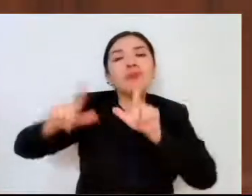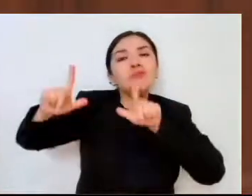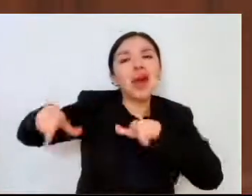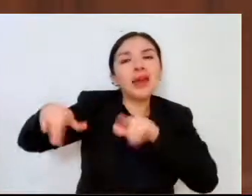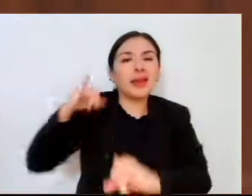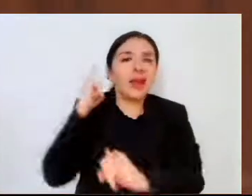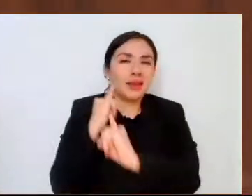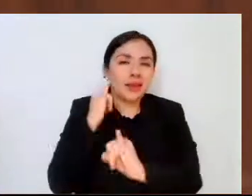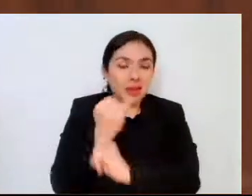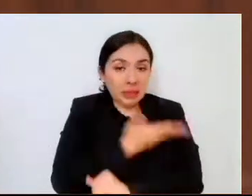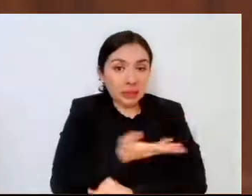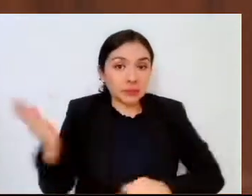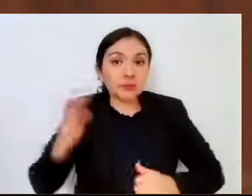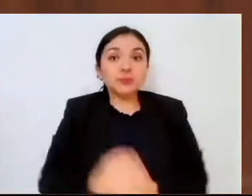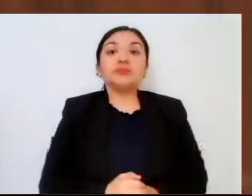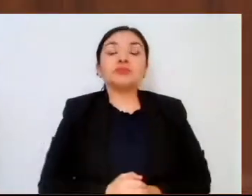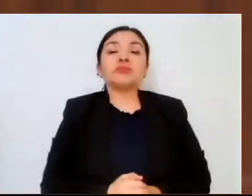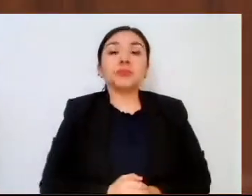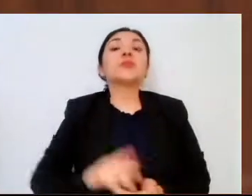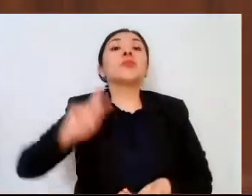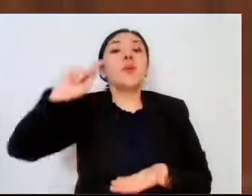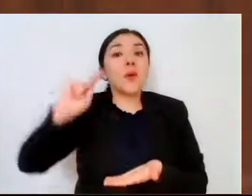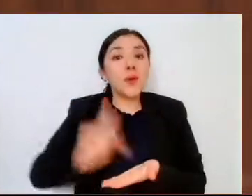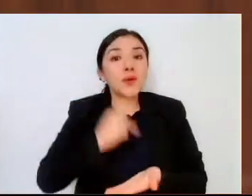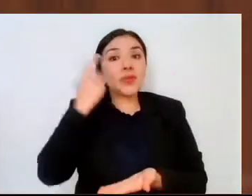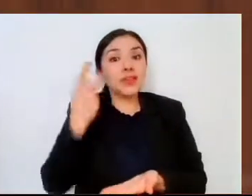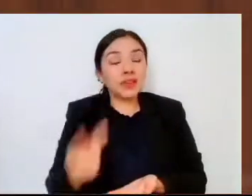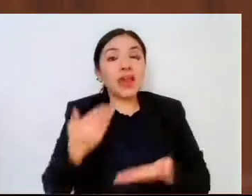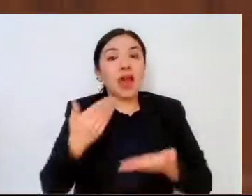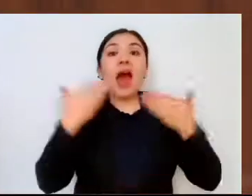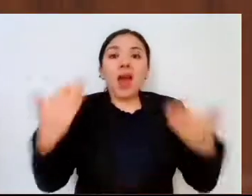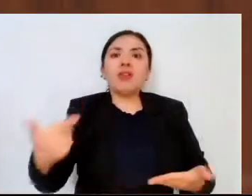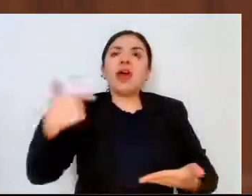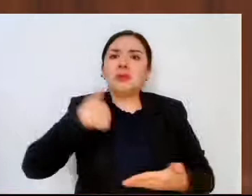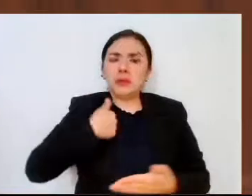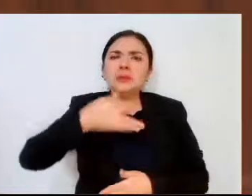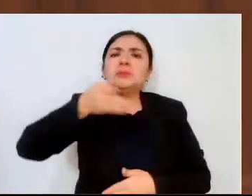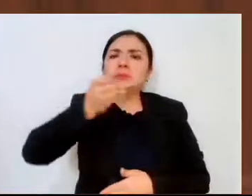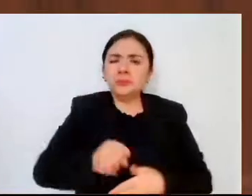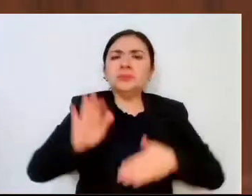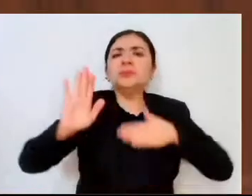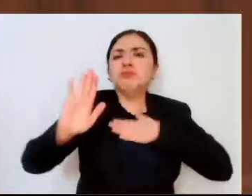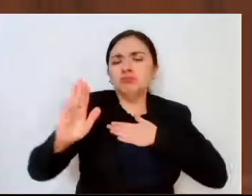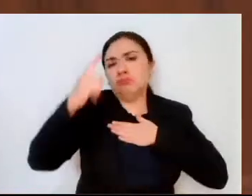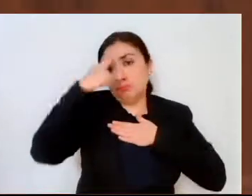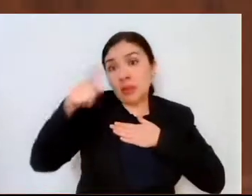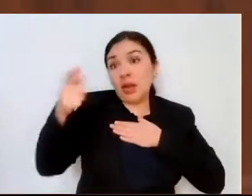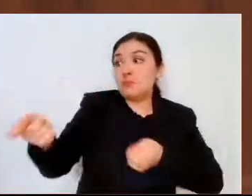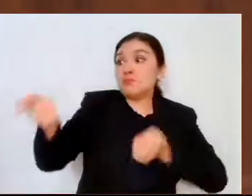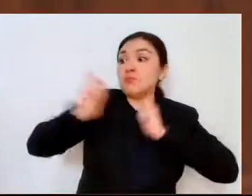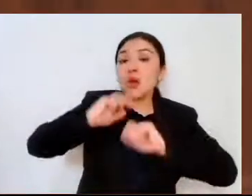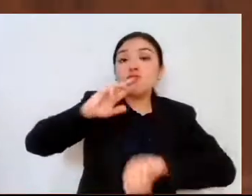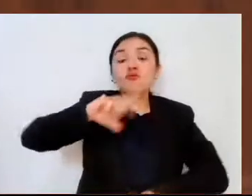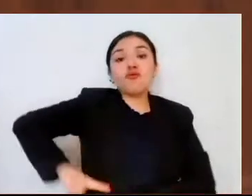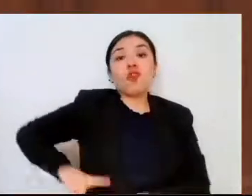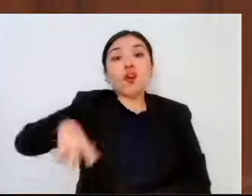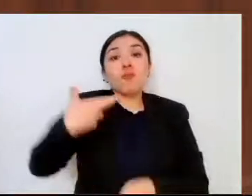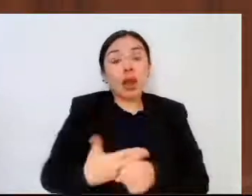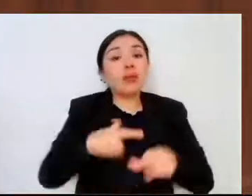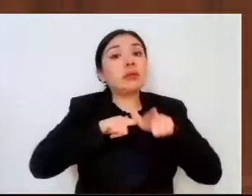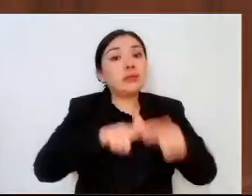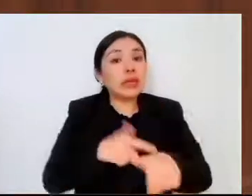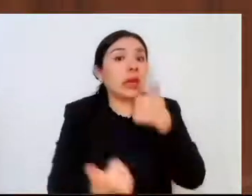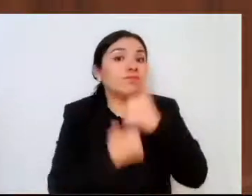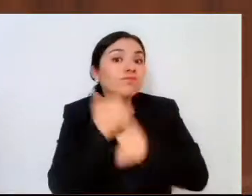Una vez más, refrendo el compromiso de nuestro gobernador de continuar trabajando